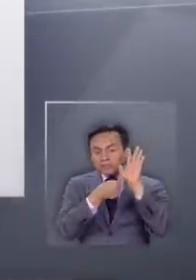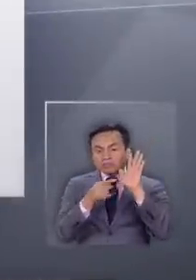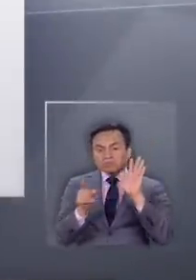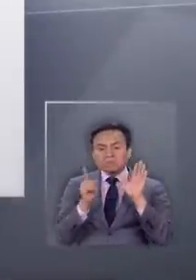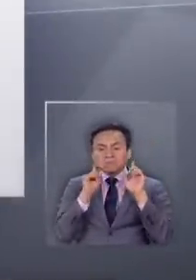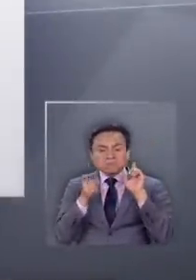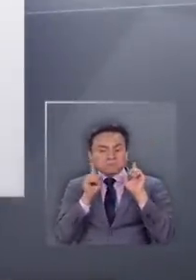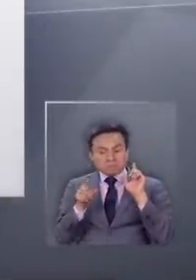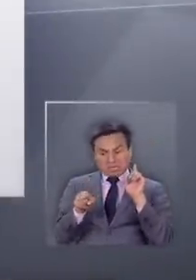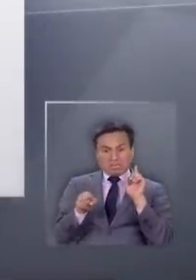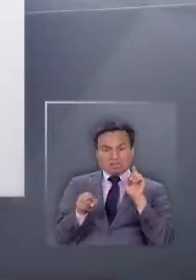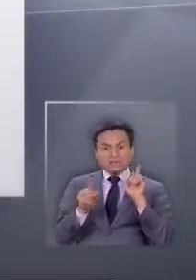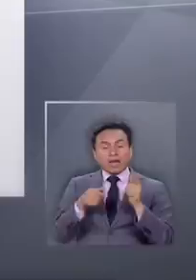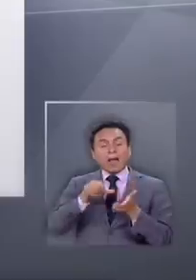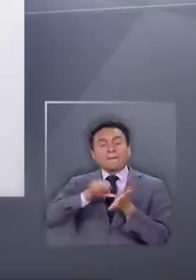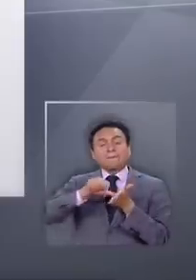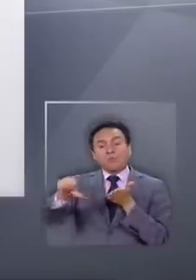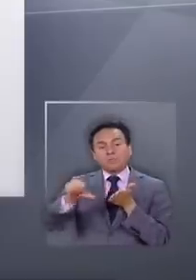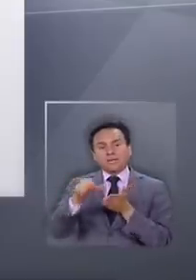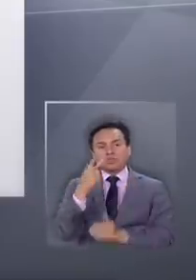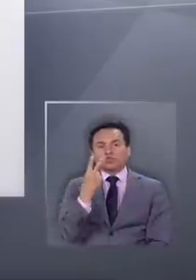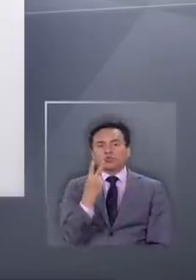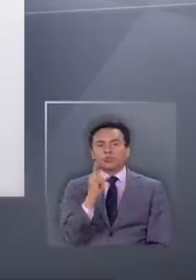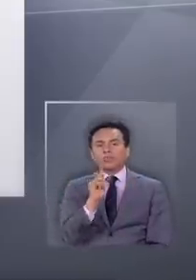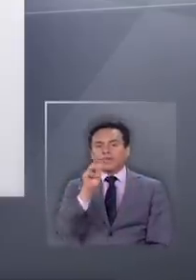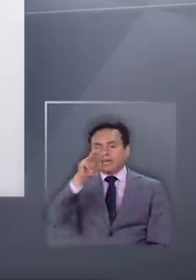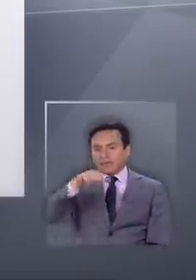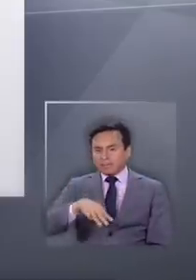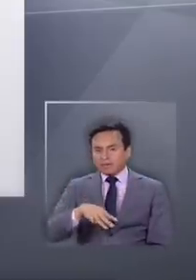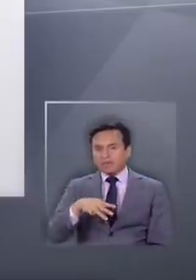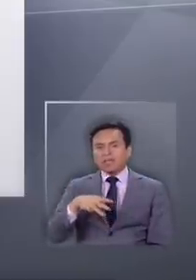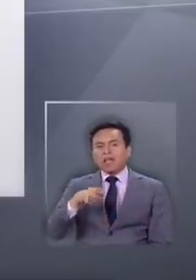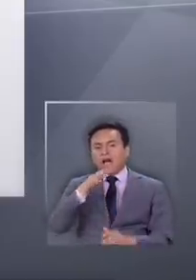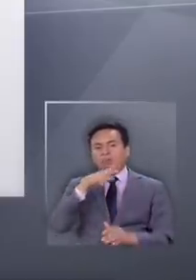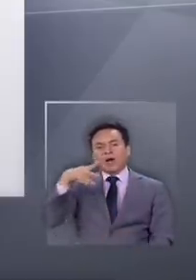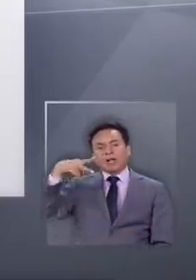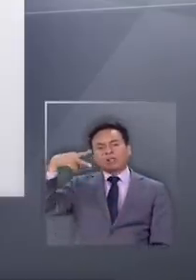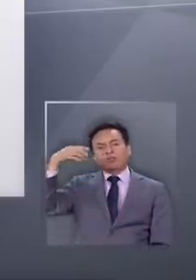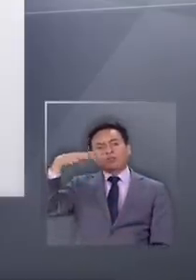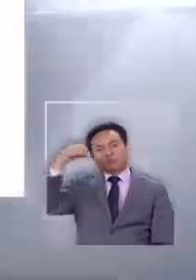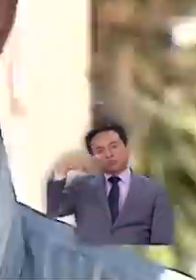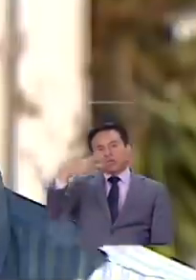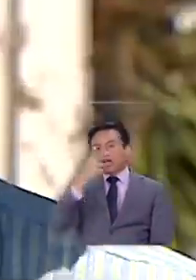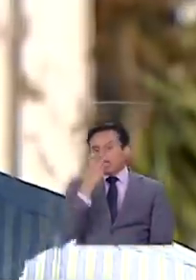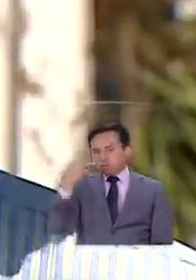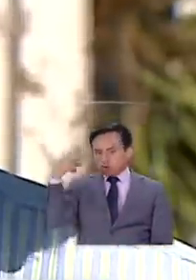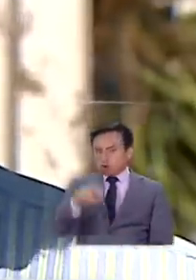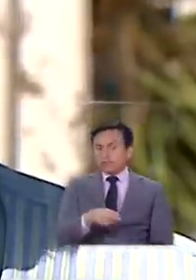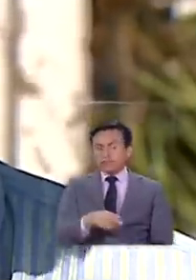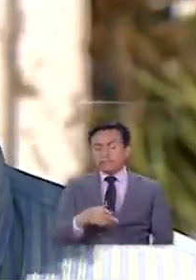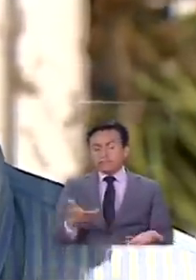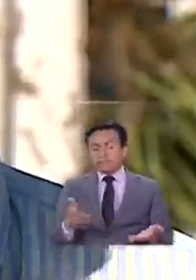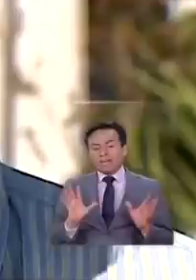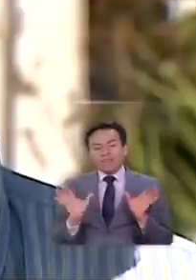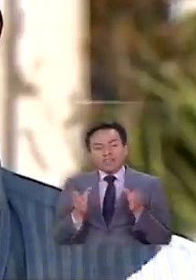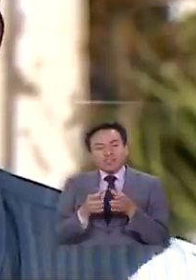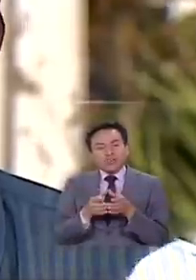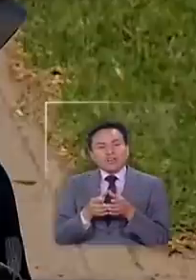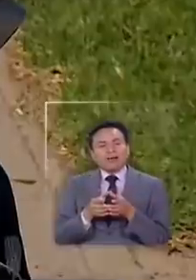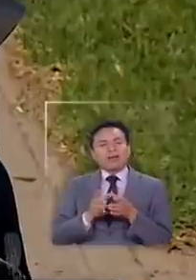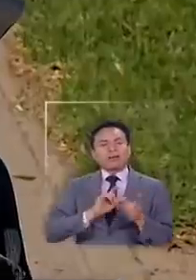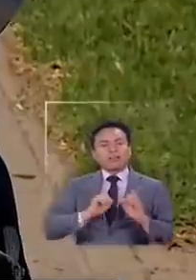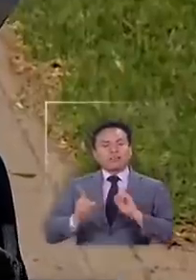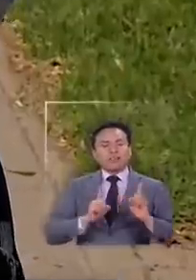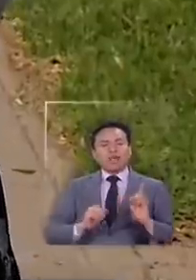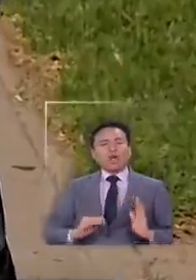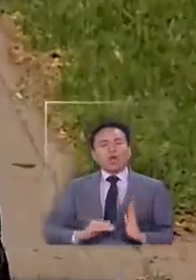cumplir con las restricciones habrá una multa de dos UTM además del corte de agua, luz y gas. Desde la Asociación Gremial de Administradores